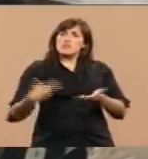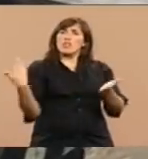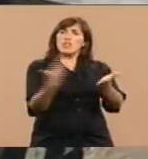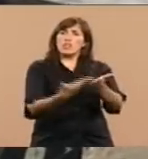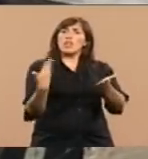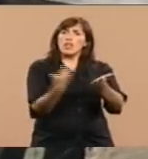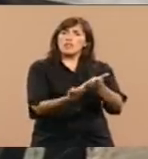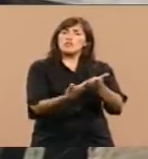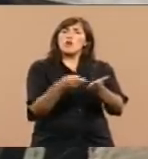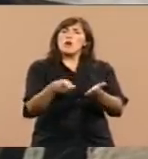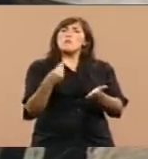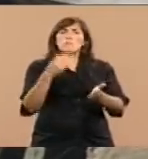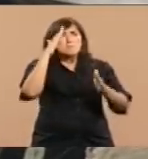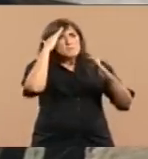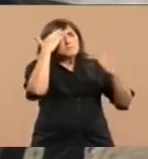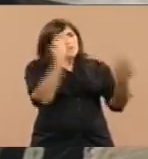hicieran honor a esa memoria.